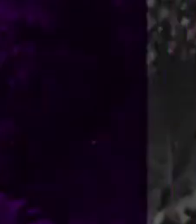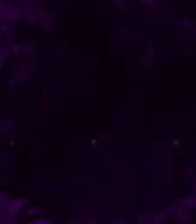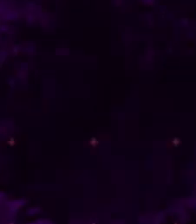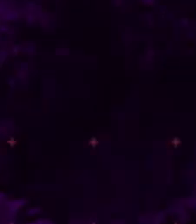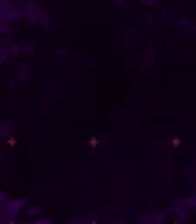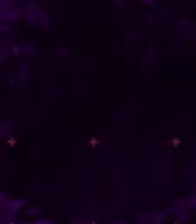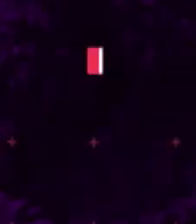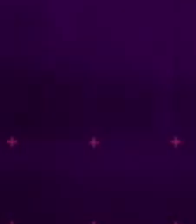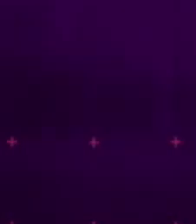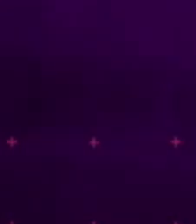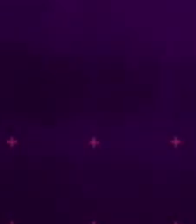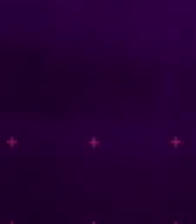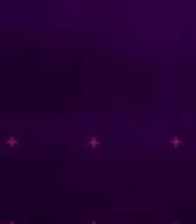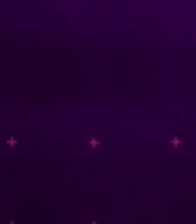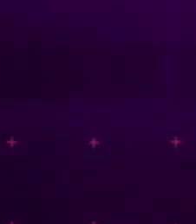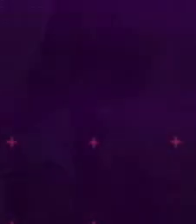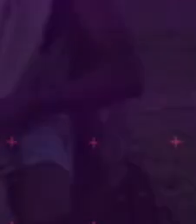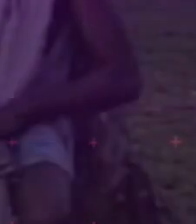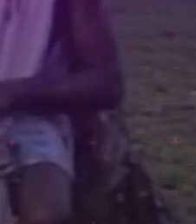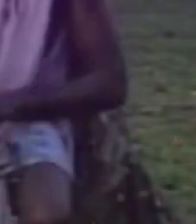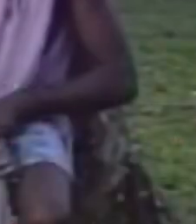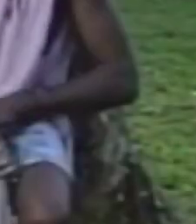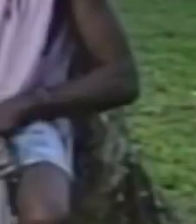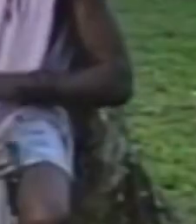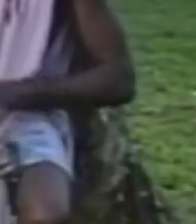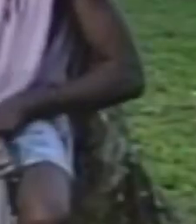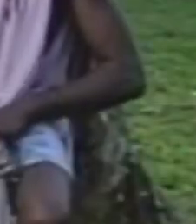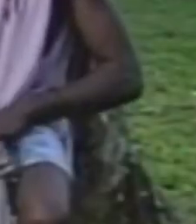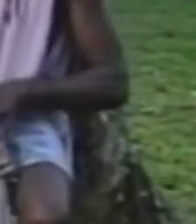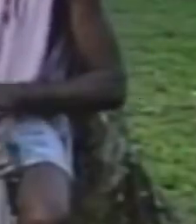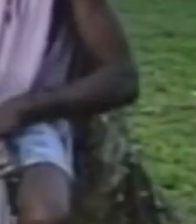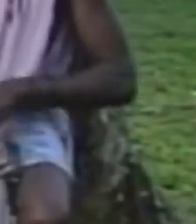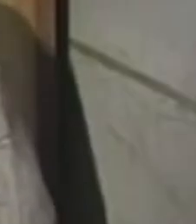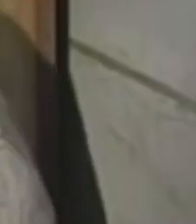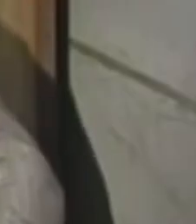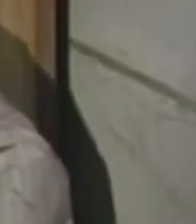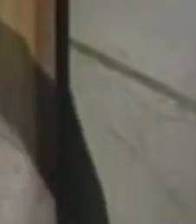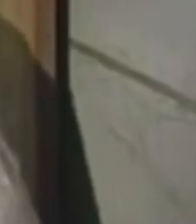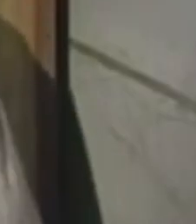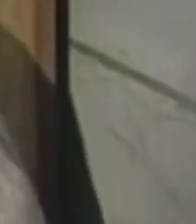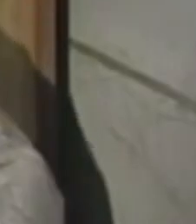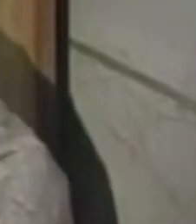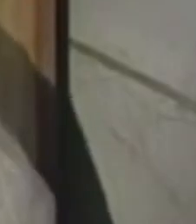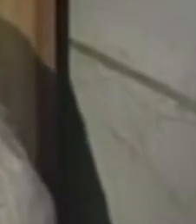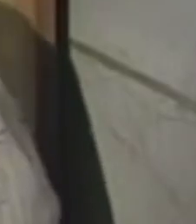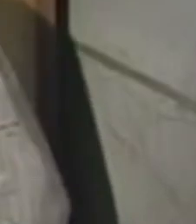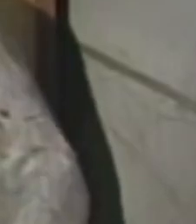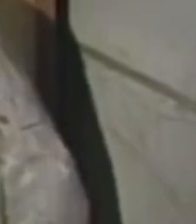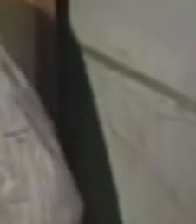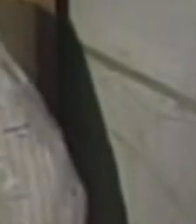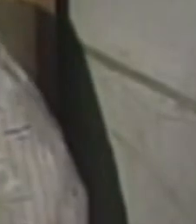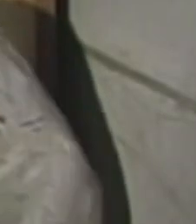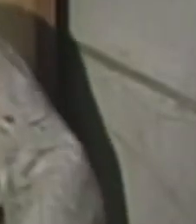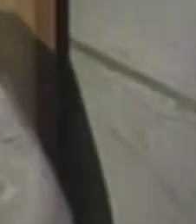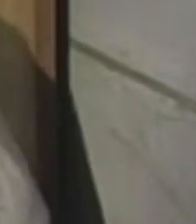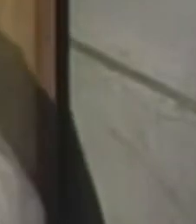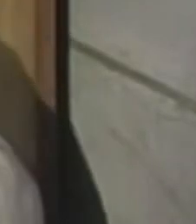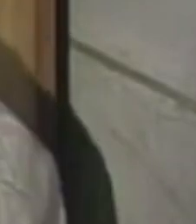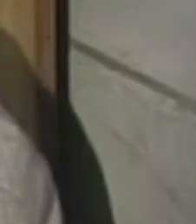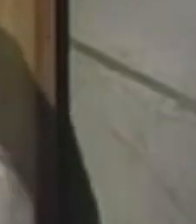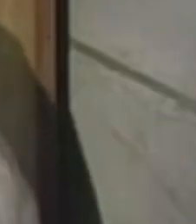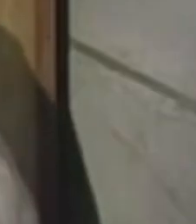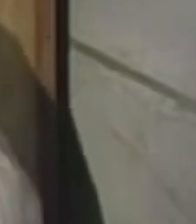En conmemoración del Mes de la Cultura Afrodescendiente, UNED presenta Calipso, canción para